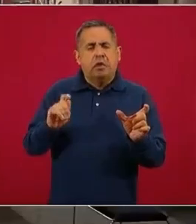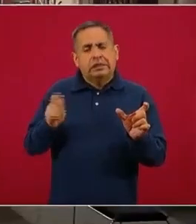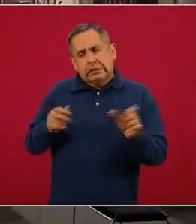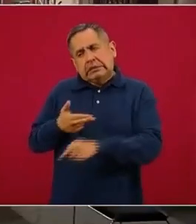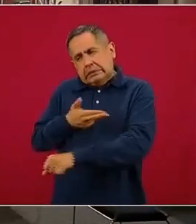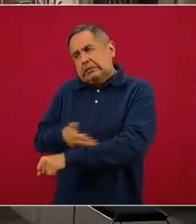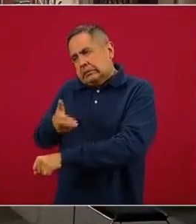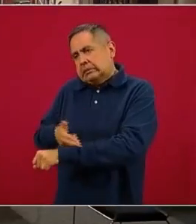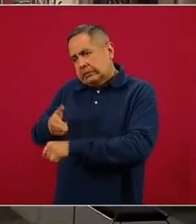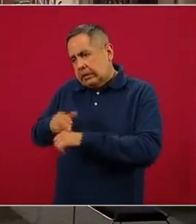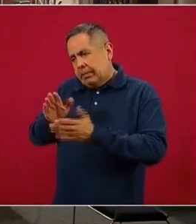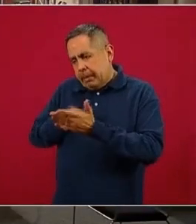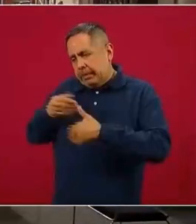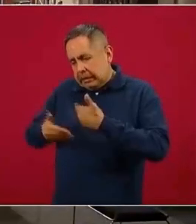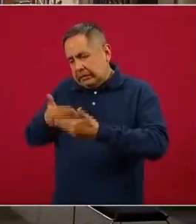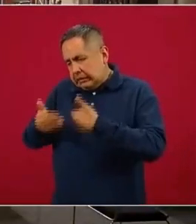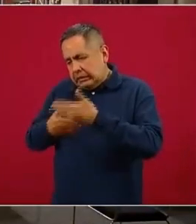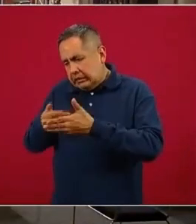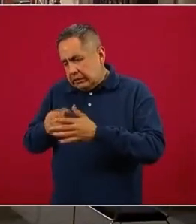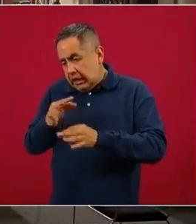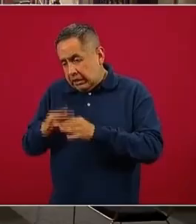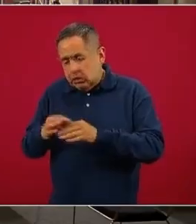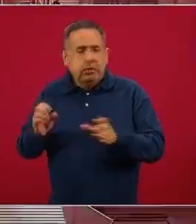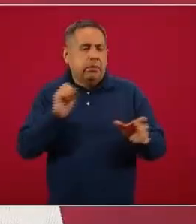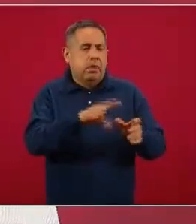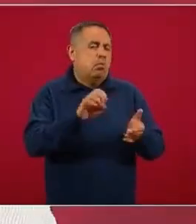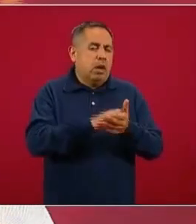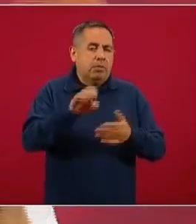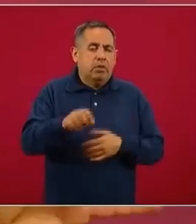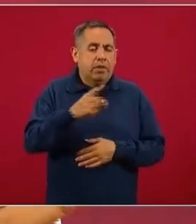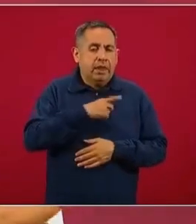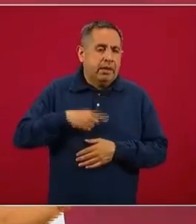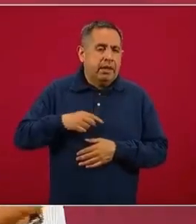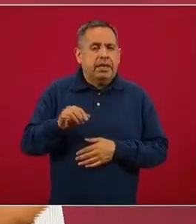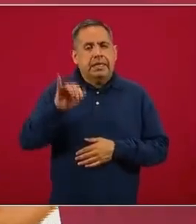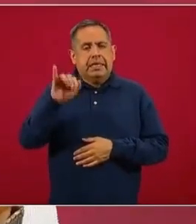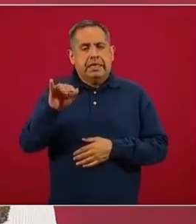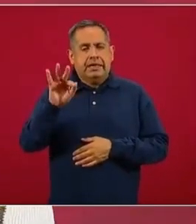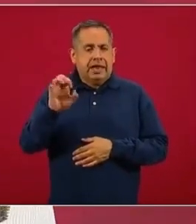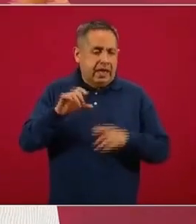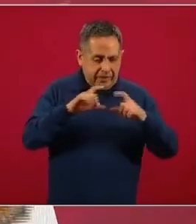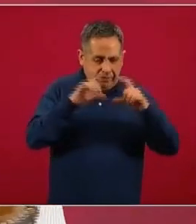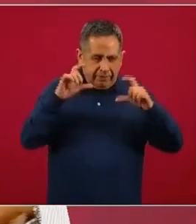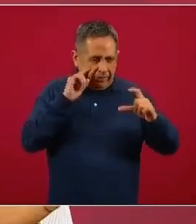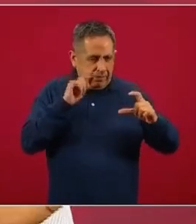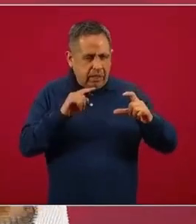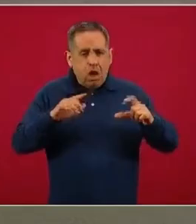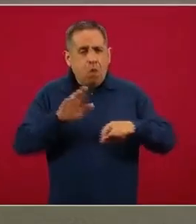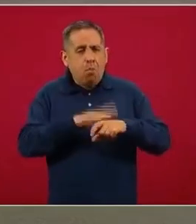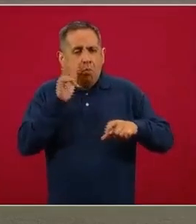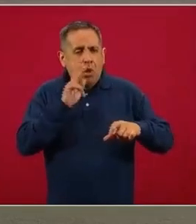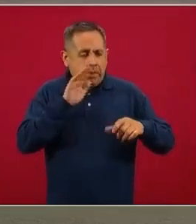algunos pasos adicionales. Por ejemplo, se tiene que tener una identificación y una verificación de la persona